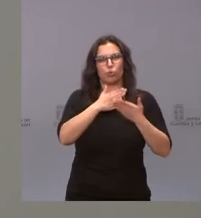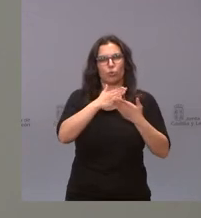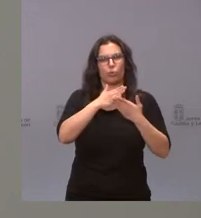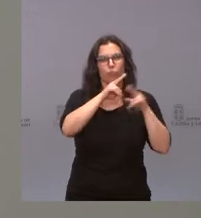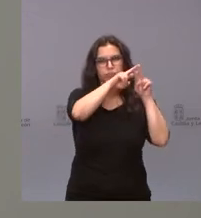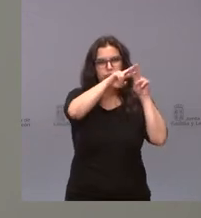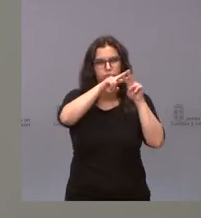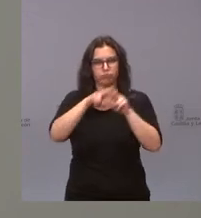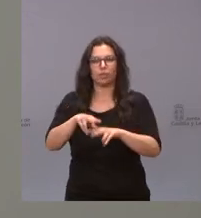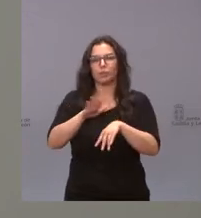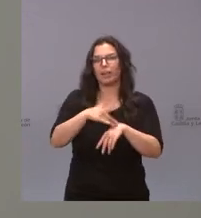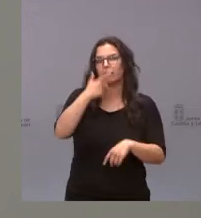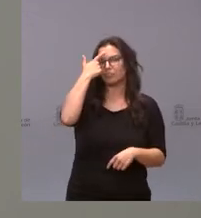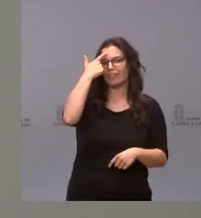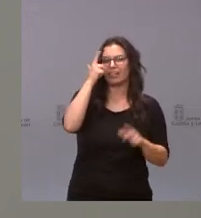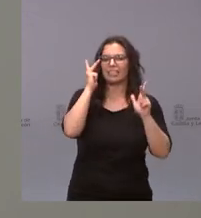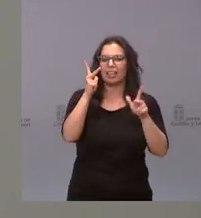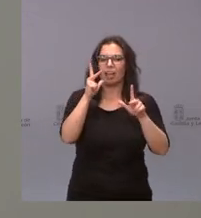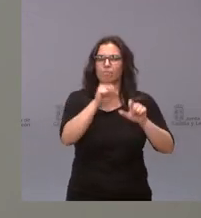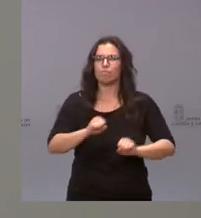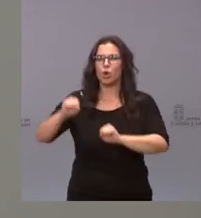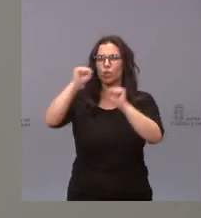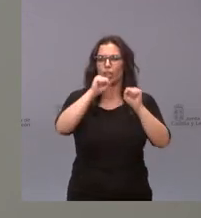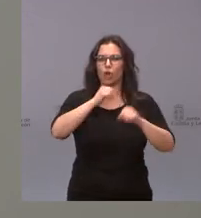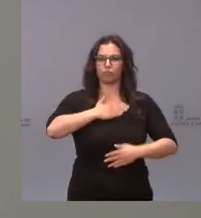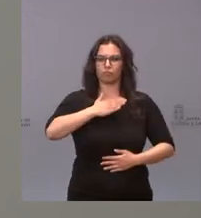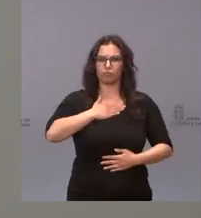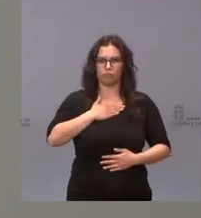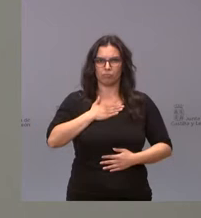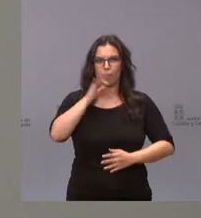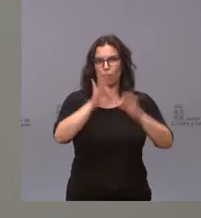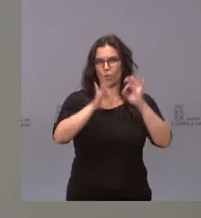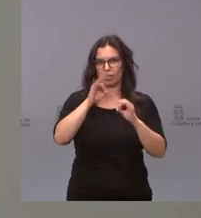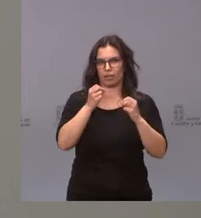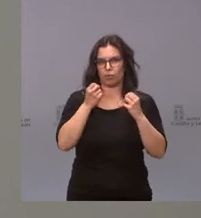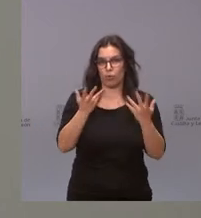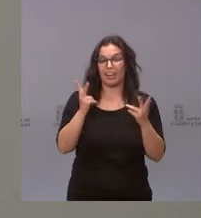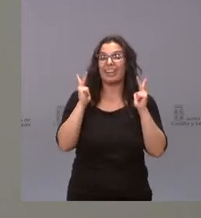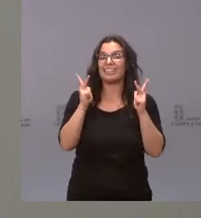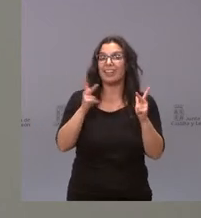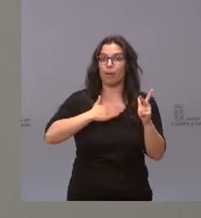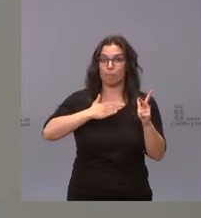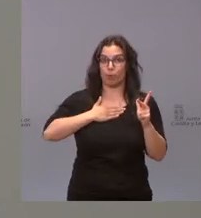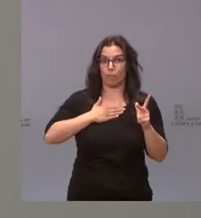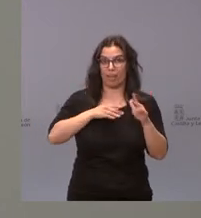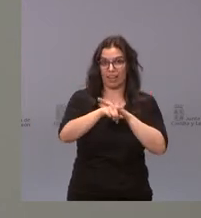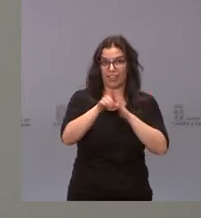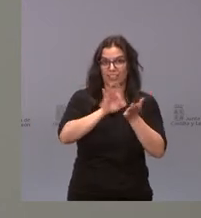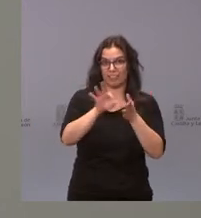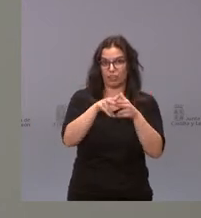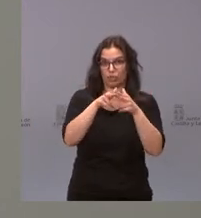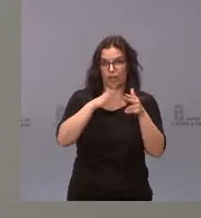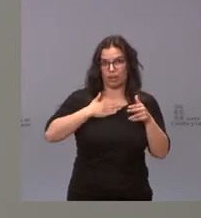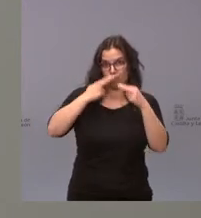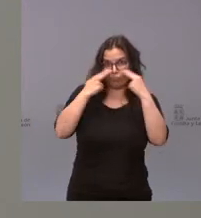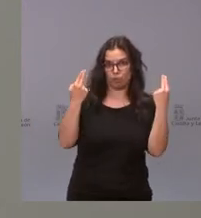un cribado serológico en las residencias de titularidad de la Gerencia de Servicios Sociales como medida de control, como medida